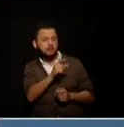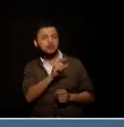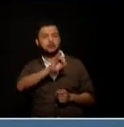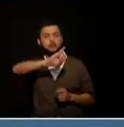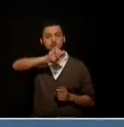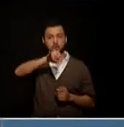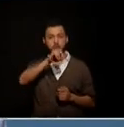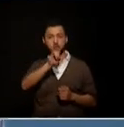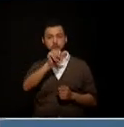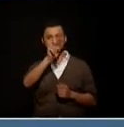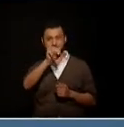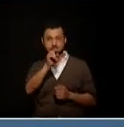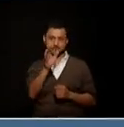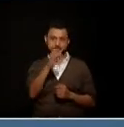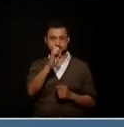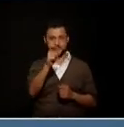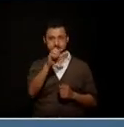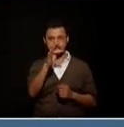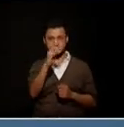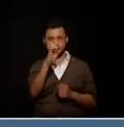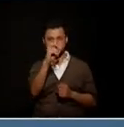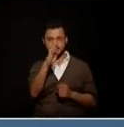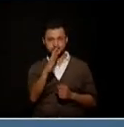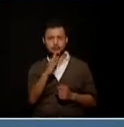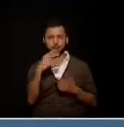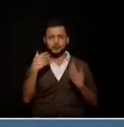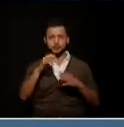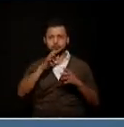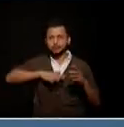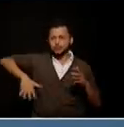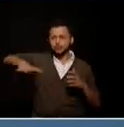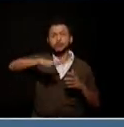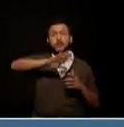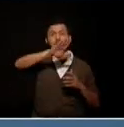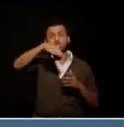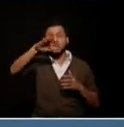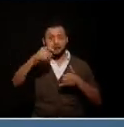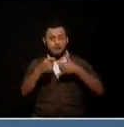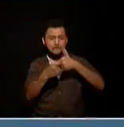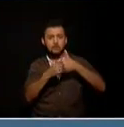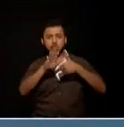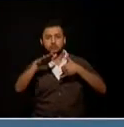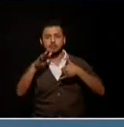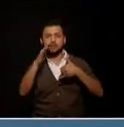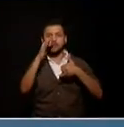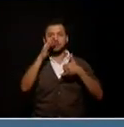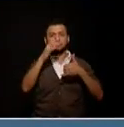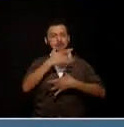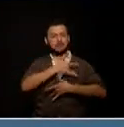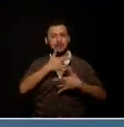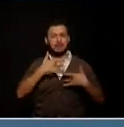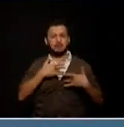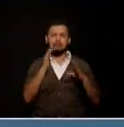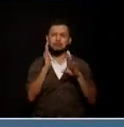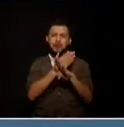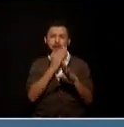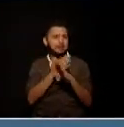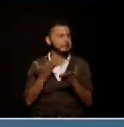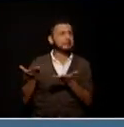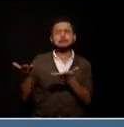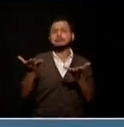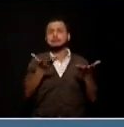departamento hoy aparte de la corrupción es el problema de salud pero ese problema de salud donde tenemos necesidades